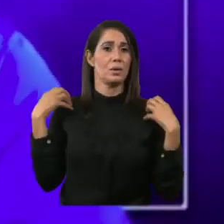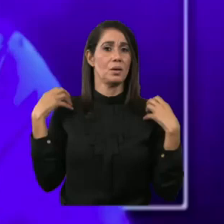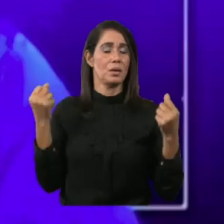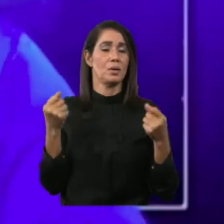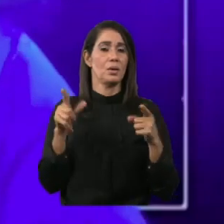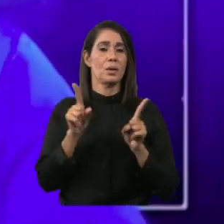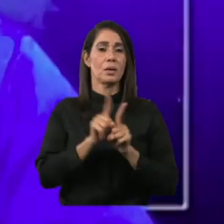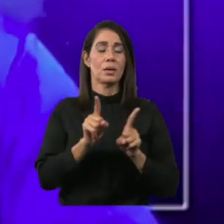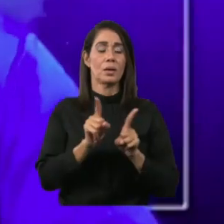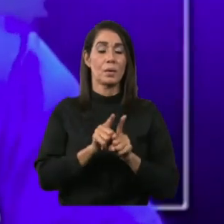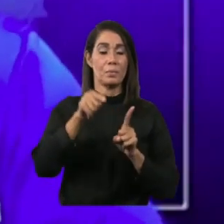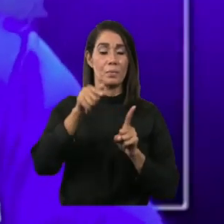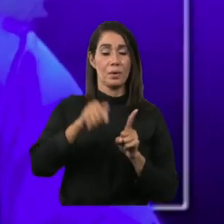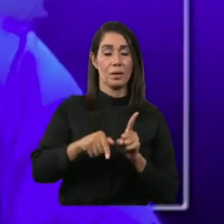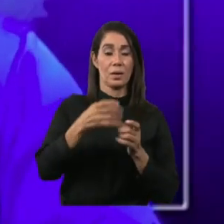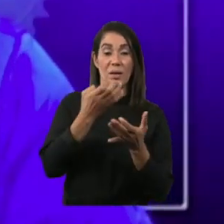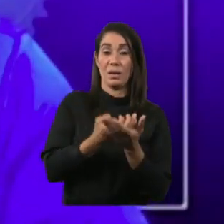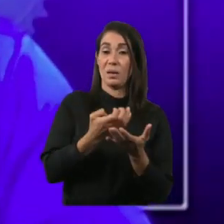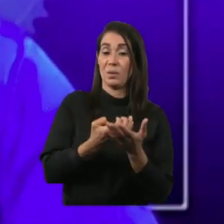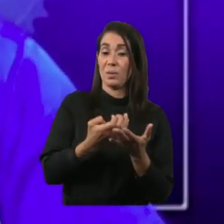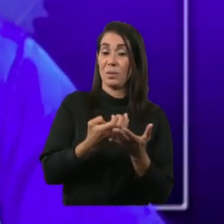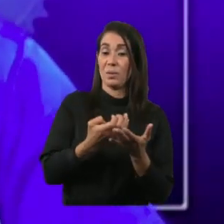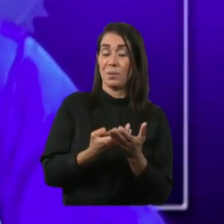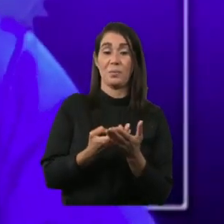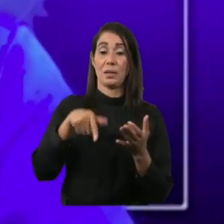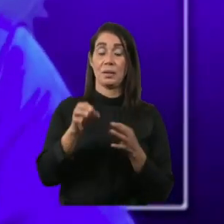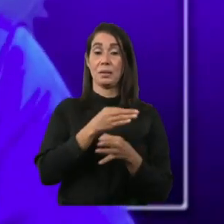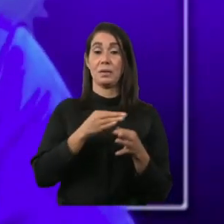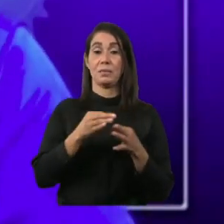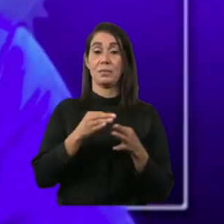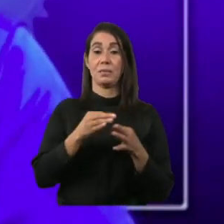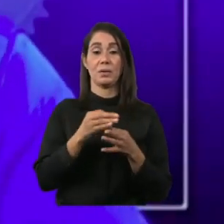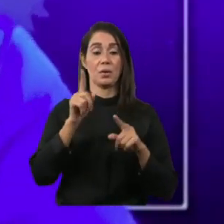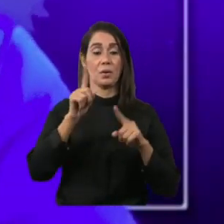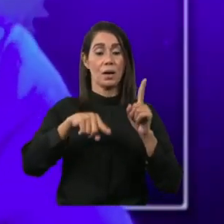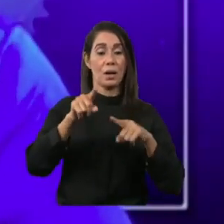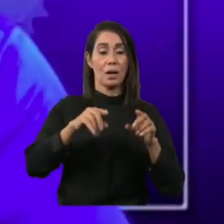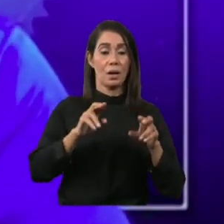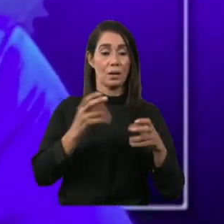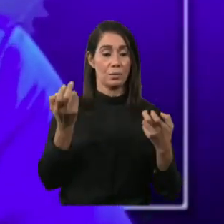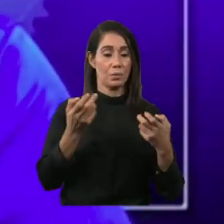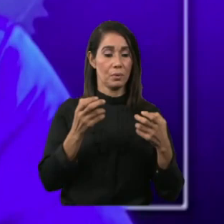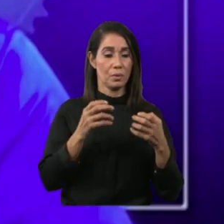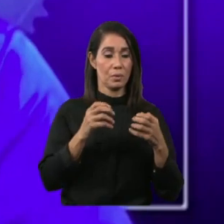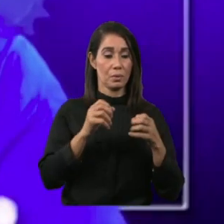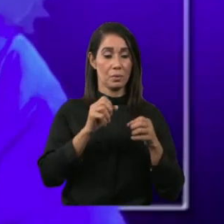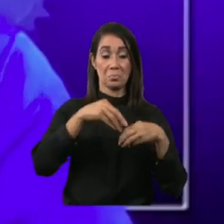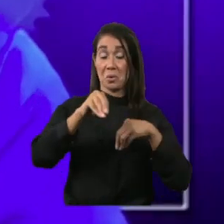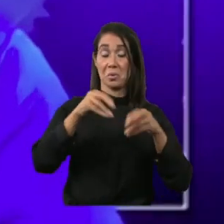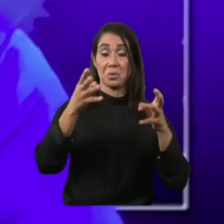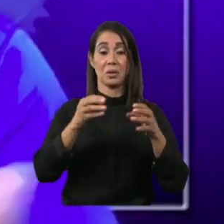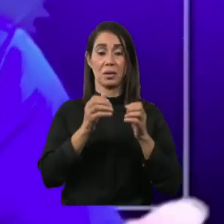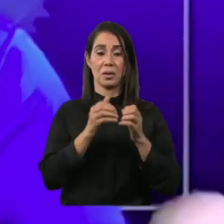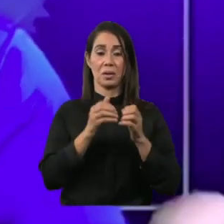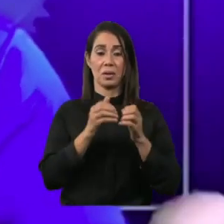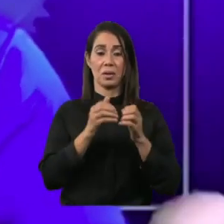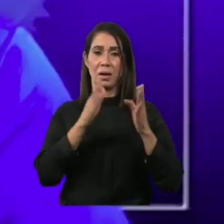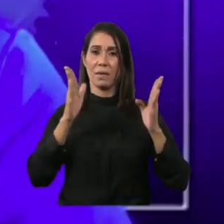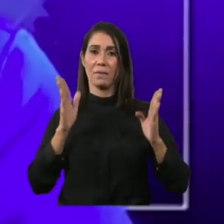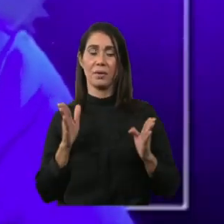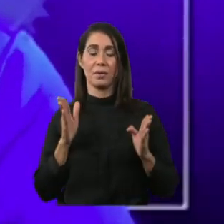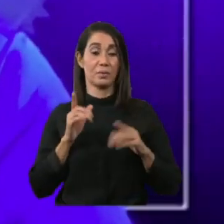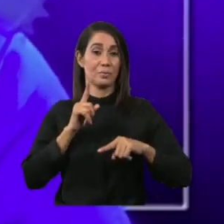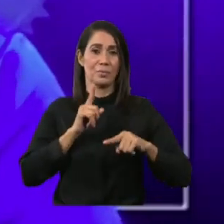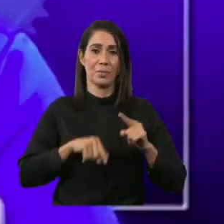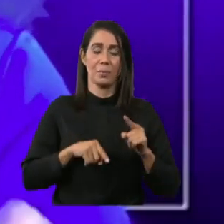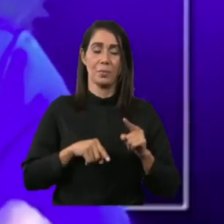sino también una situación económica, donde muchas empresas quieren volver a abrir sus puertas paulatinamente y aquí hay muchas